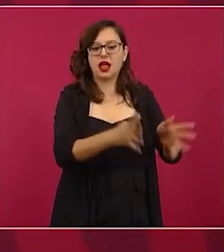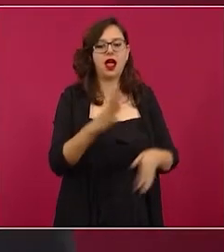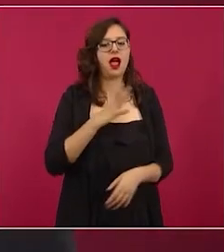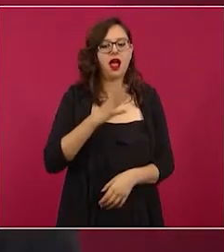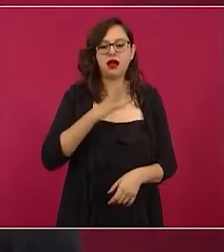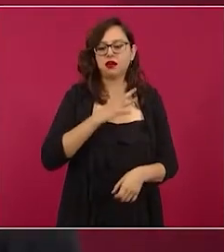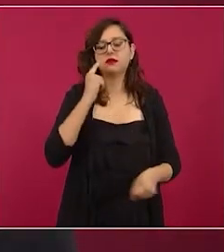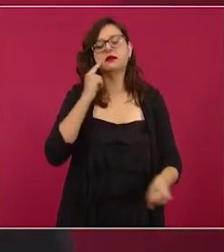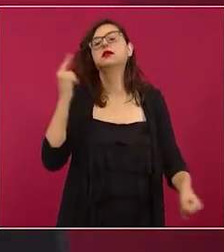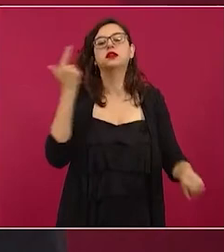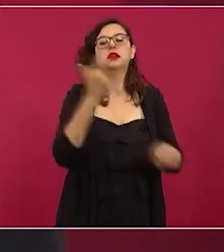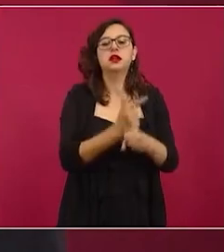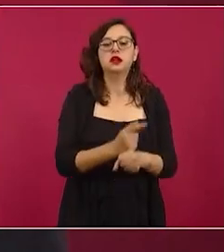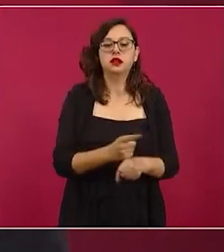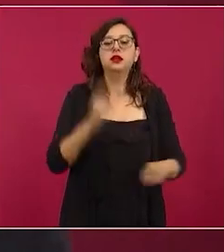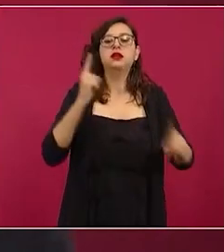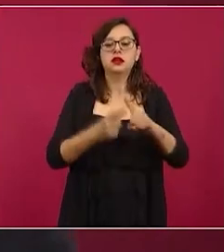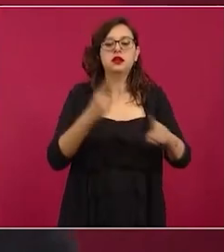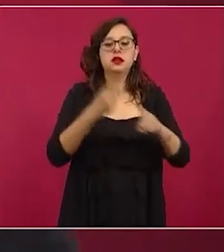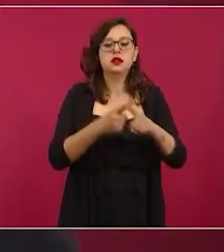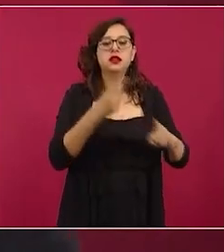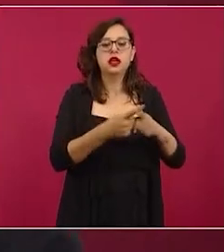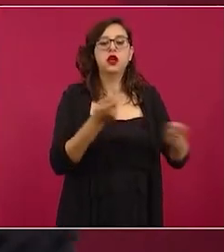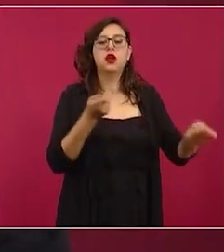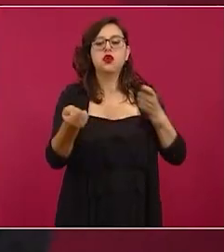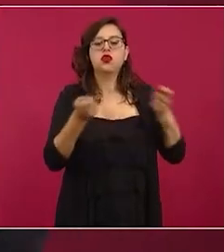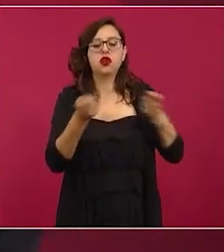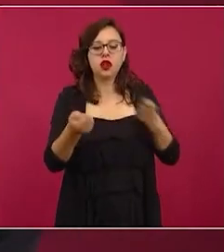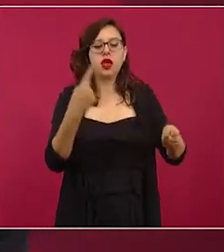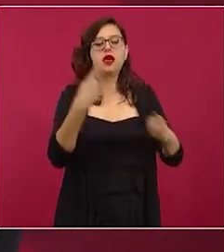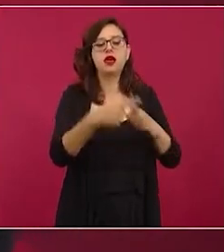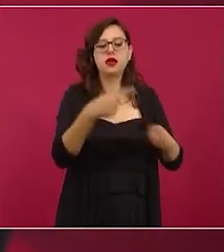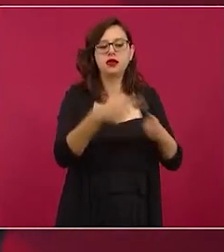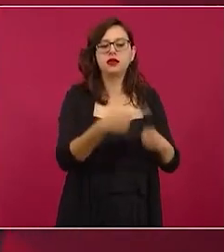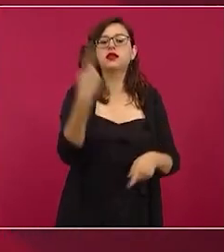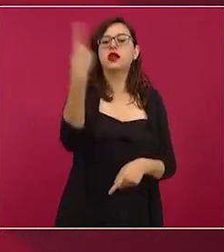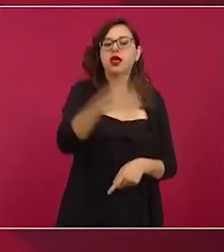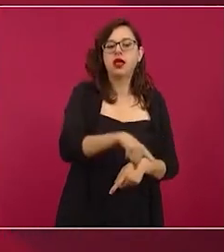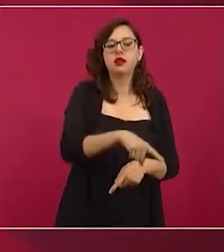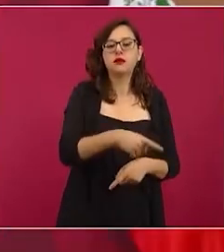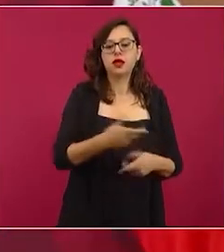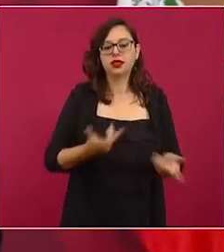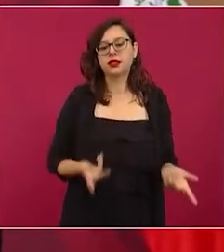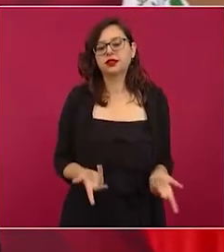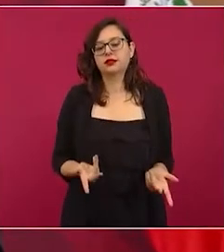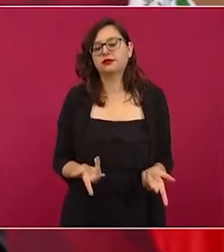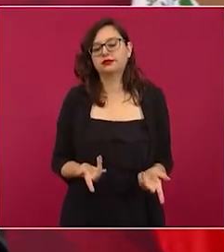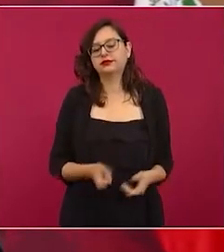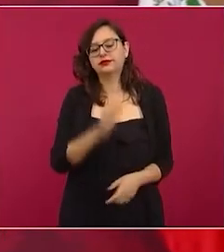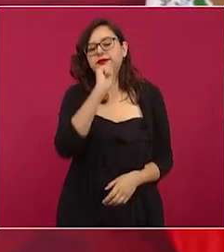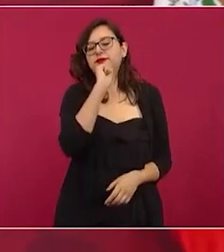¿Y saben de quién? De los que enarbolan,